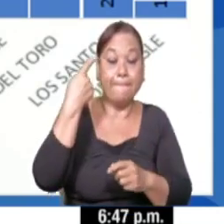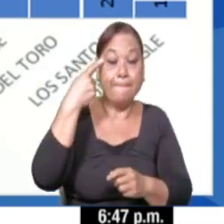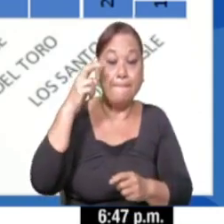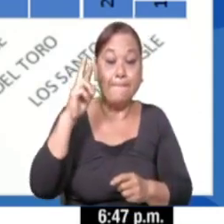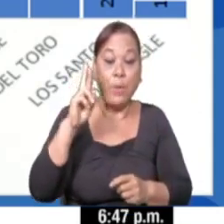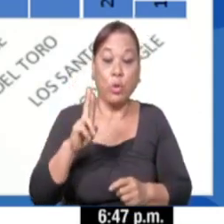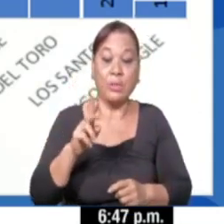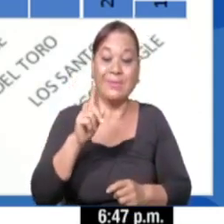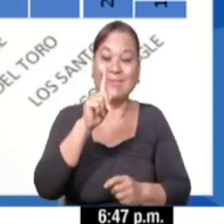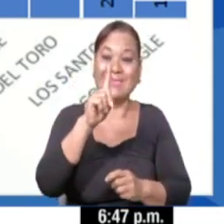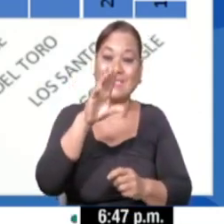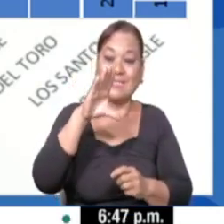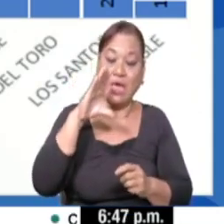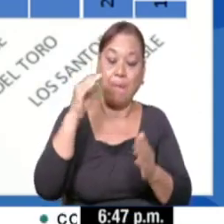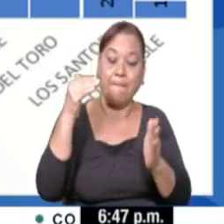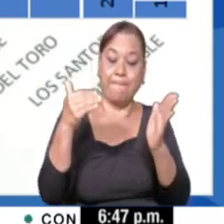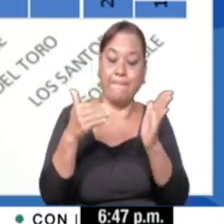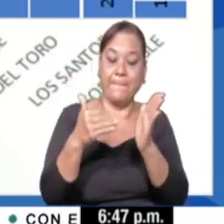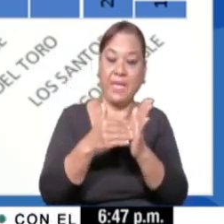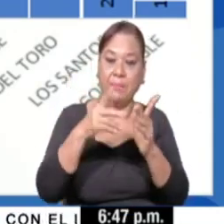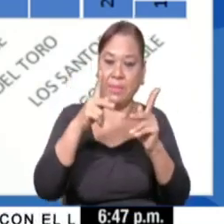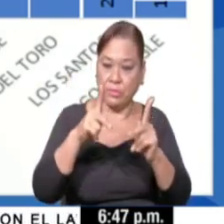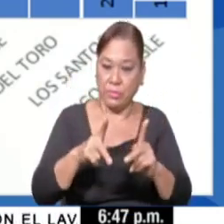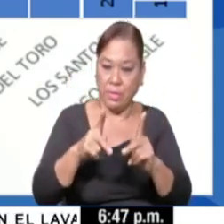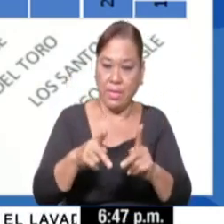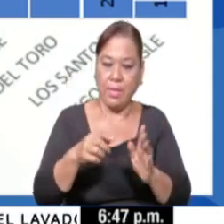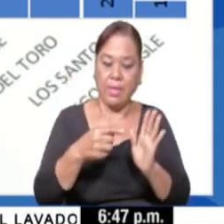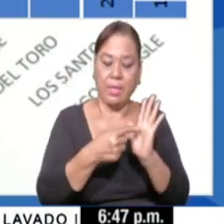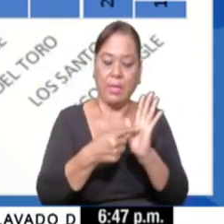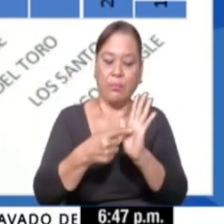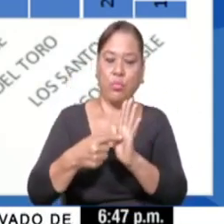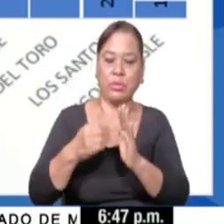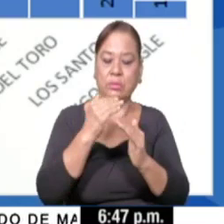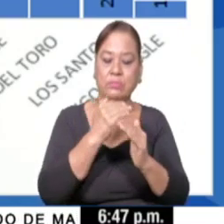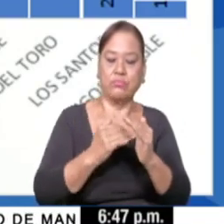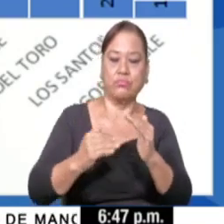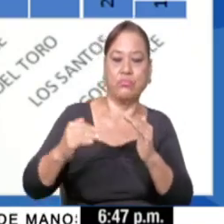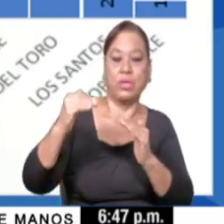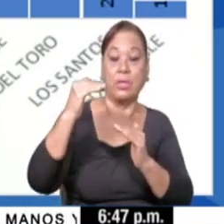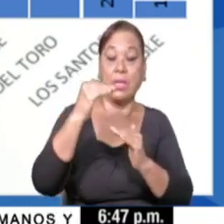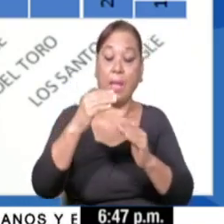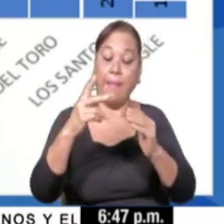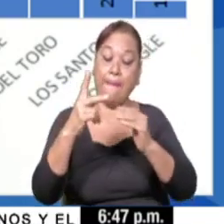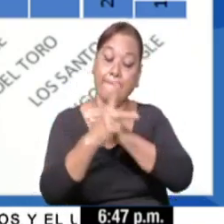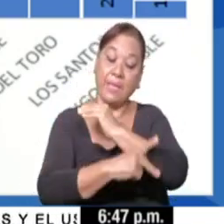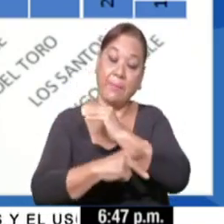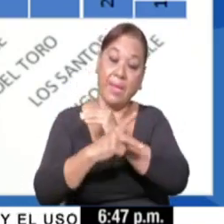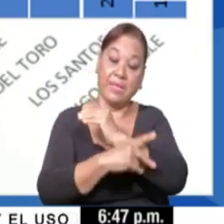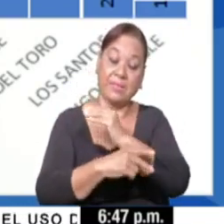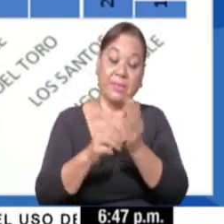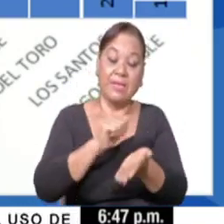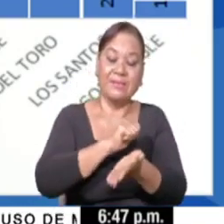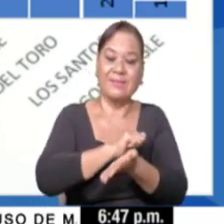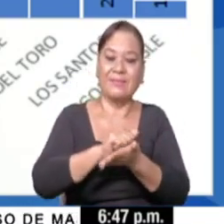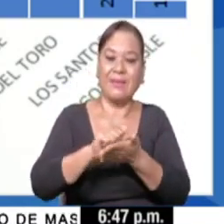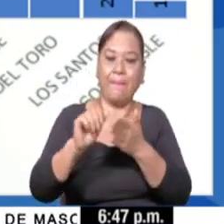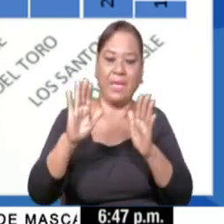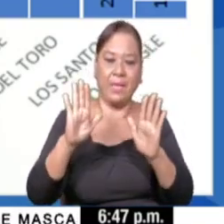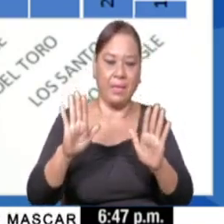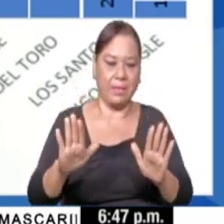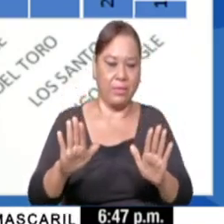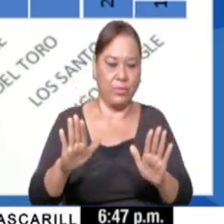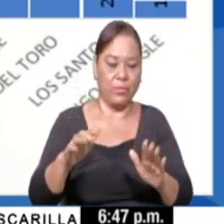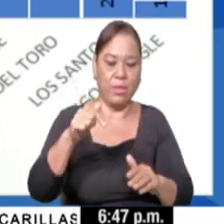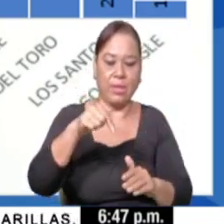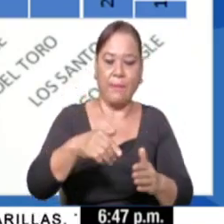las regiones sanitarias que mantienen la tasa de mortalidad por arriba de la de país, la región de San Miguelito, la región